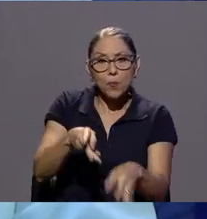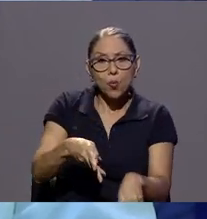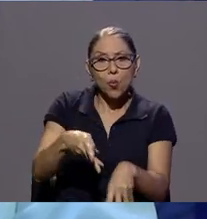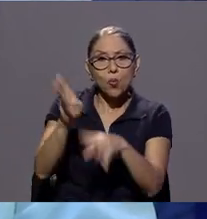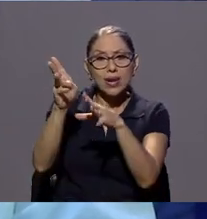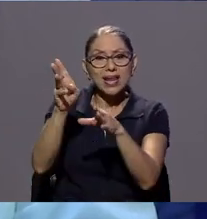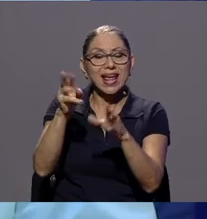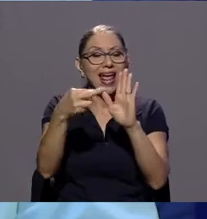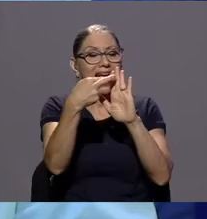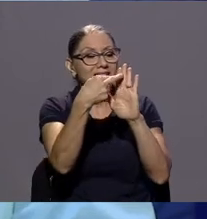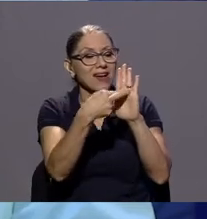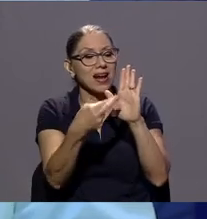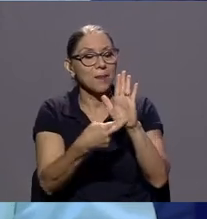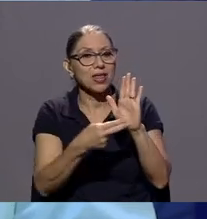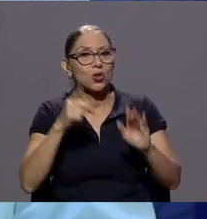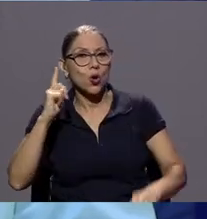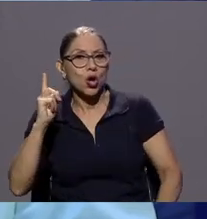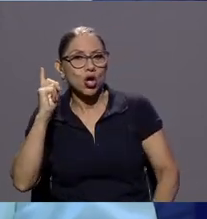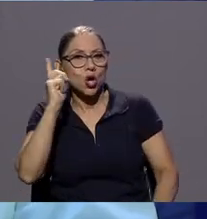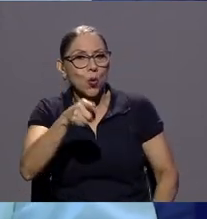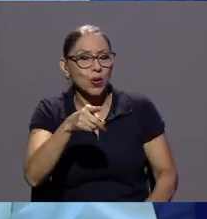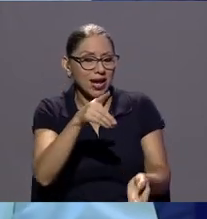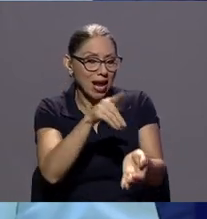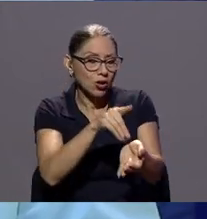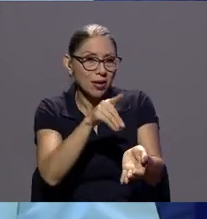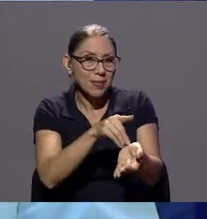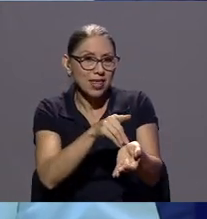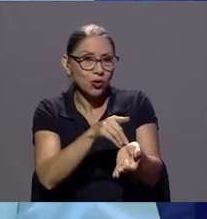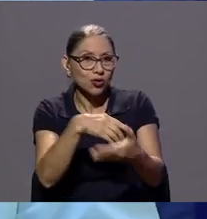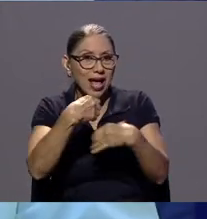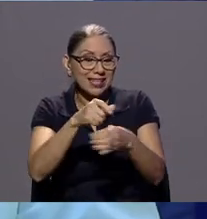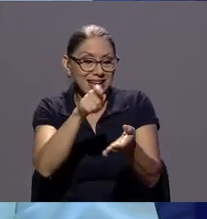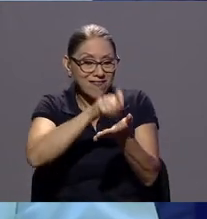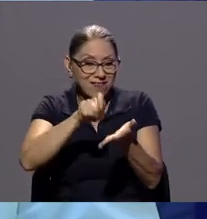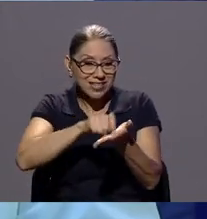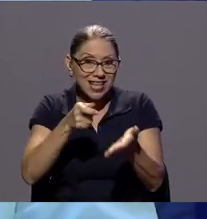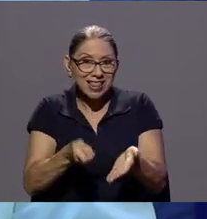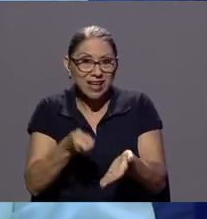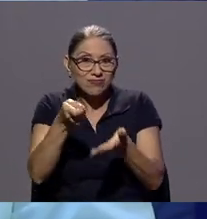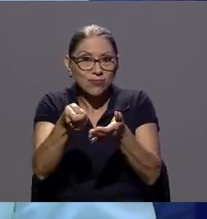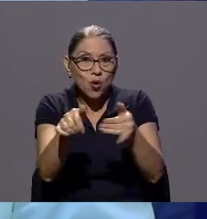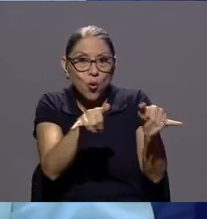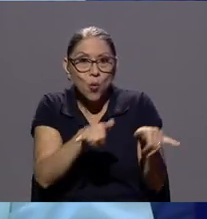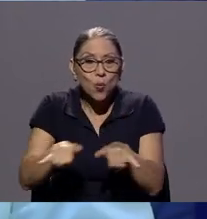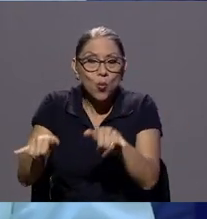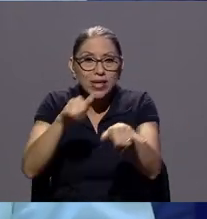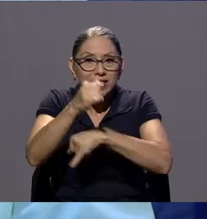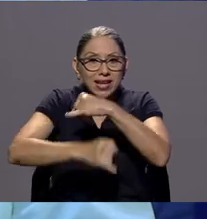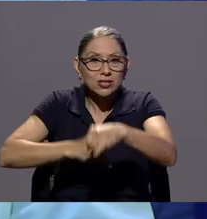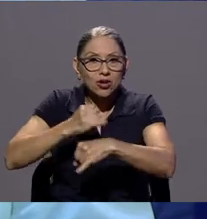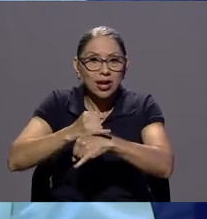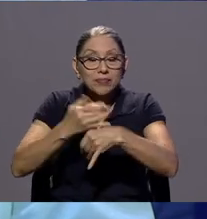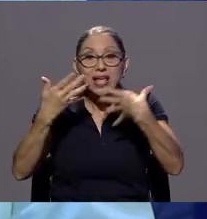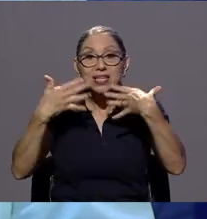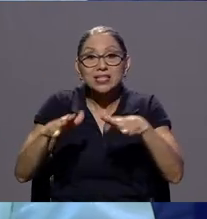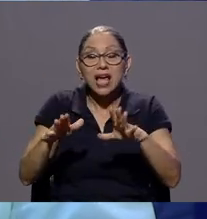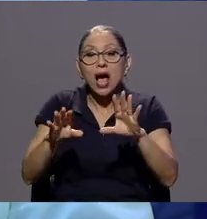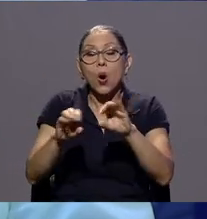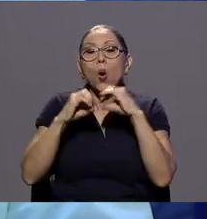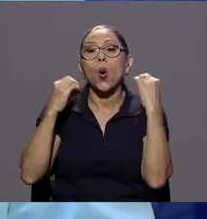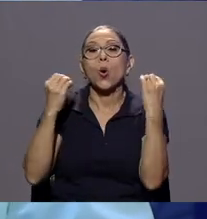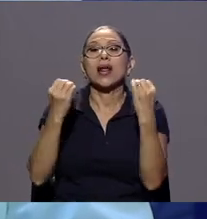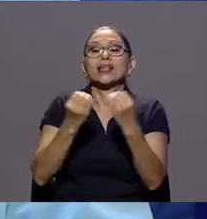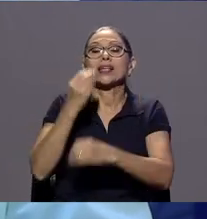recetar según denominación común internacional esto según estudios de la organización mundial de la salud podría provocar